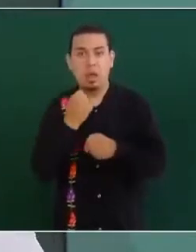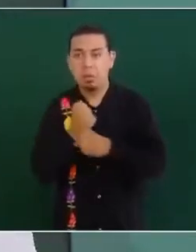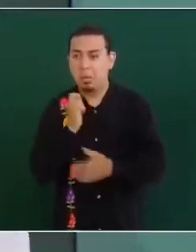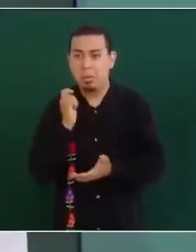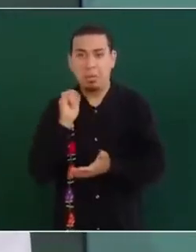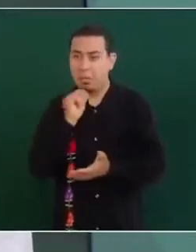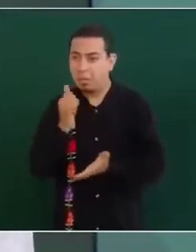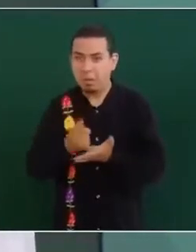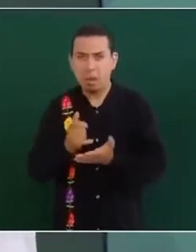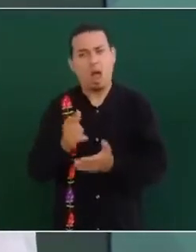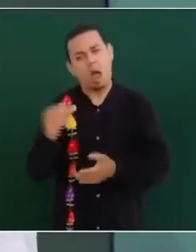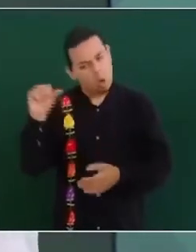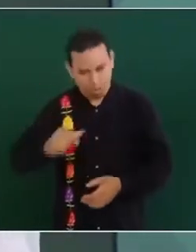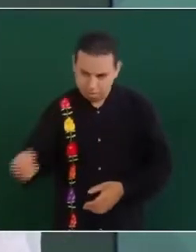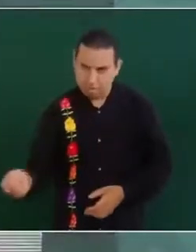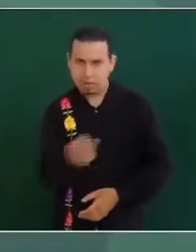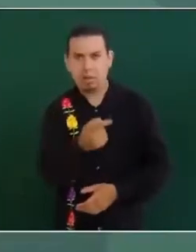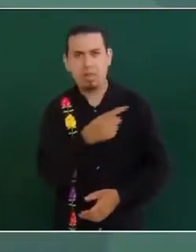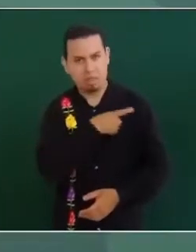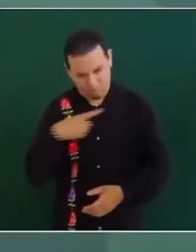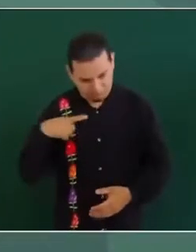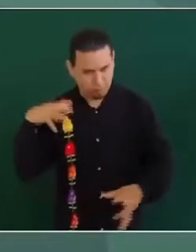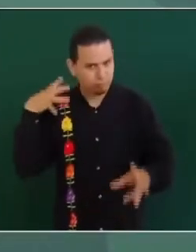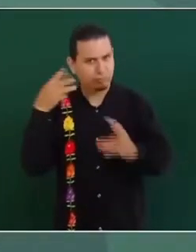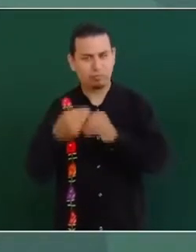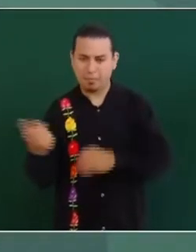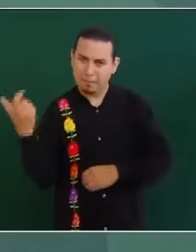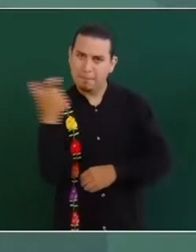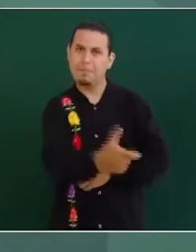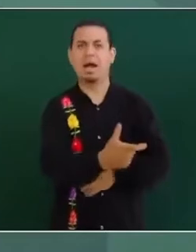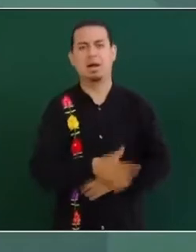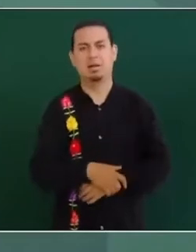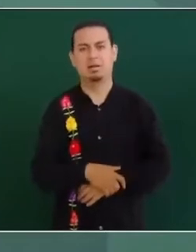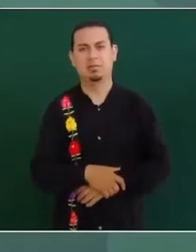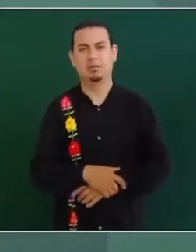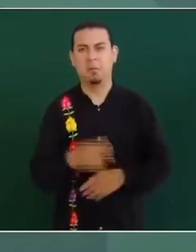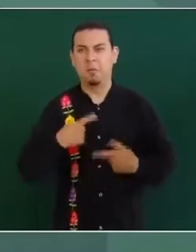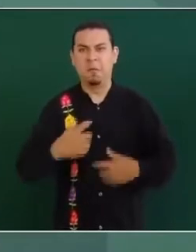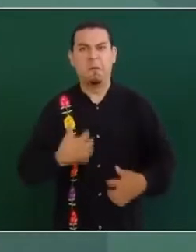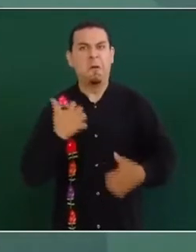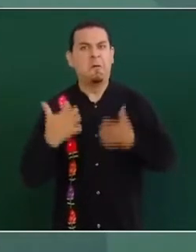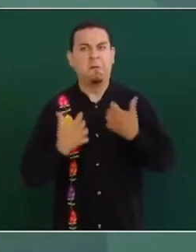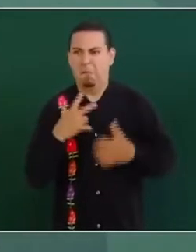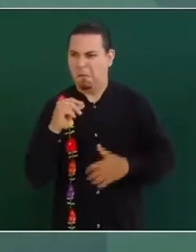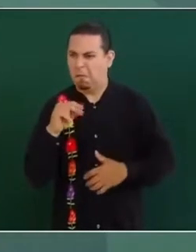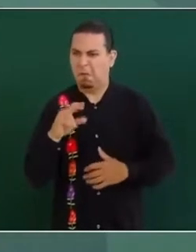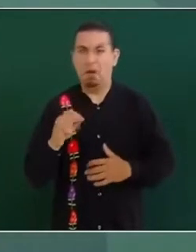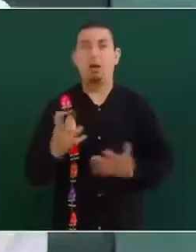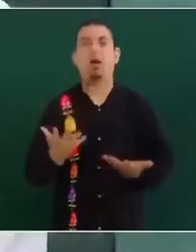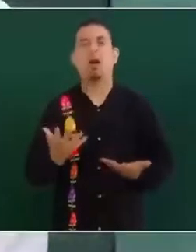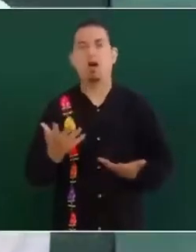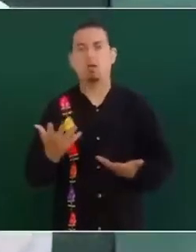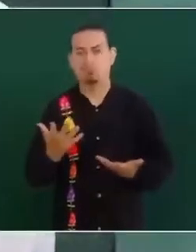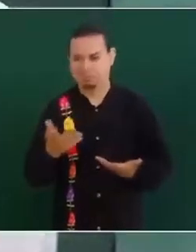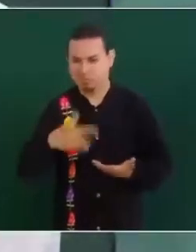porque había